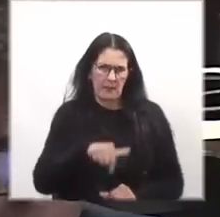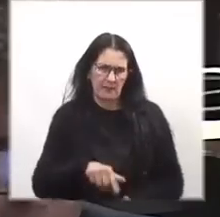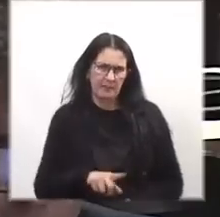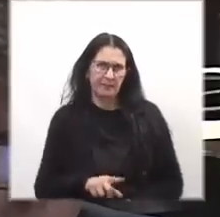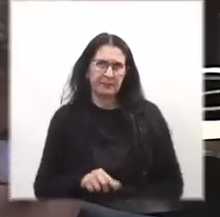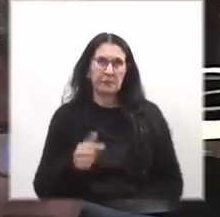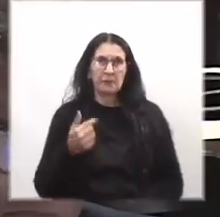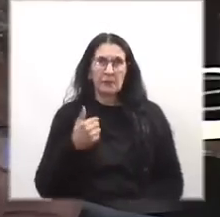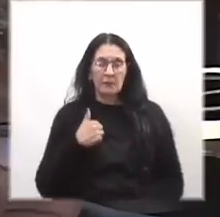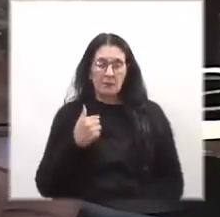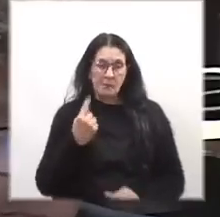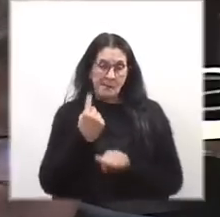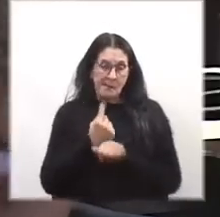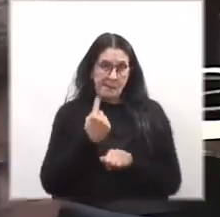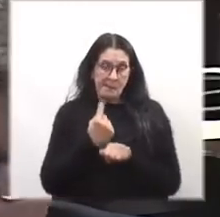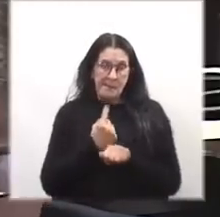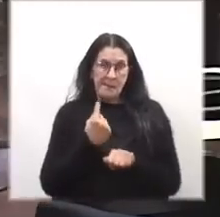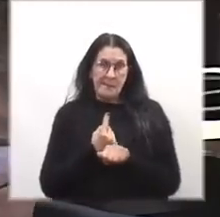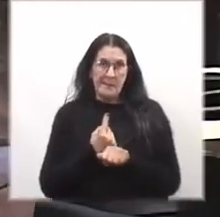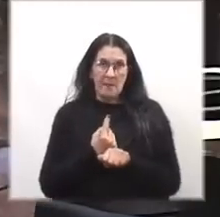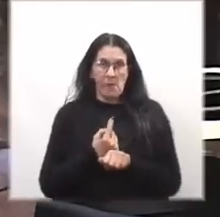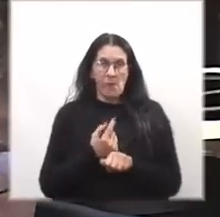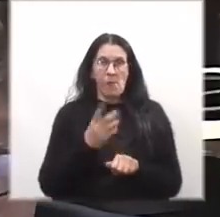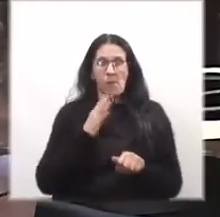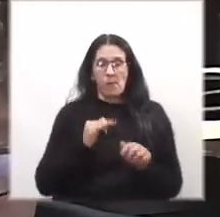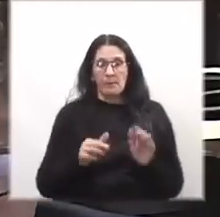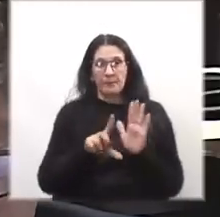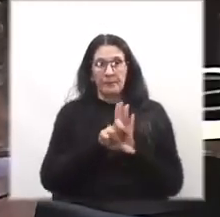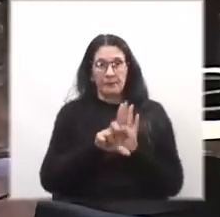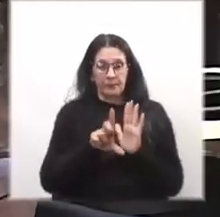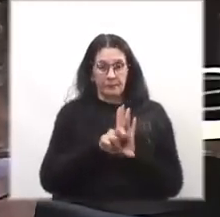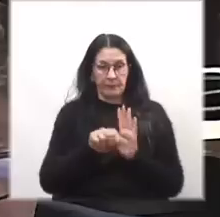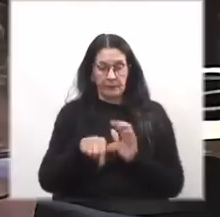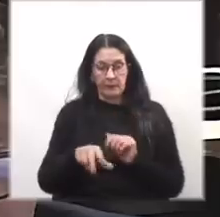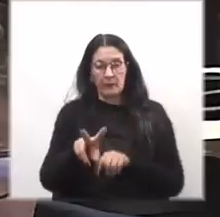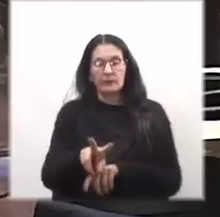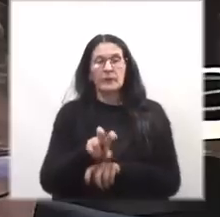Es decir, nosotros... Primero, tengo la ley acá de fiscalía,